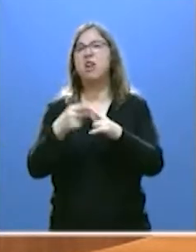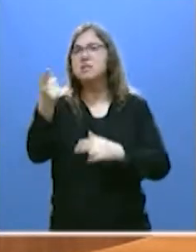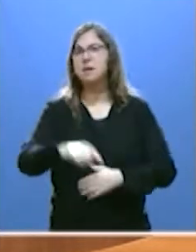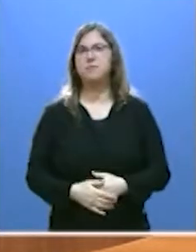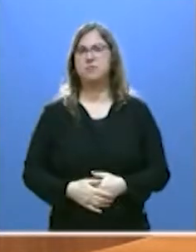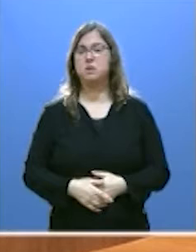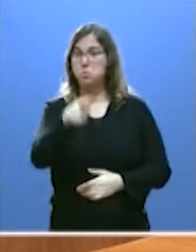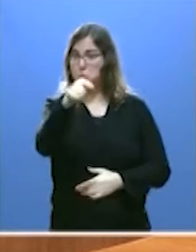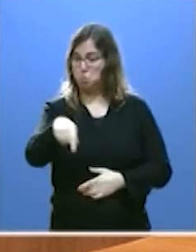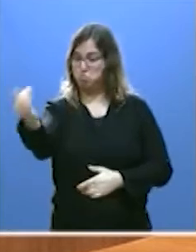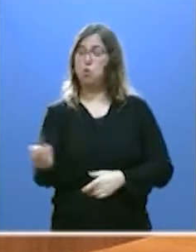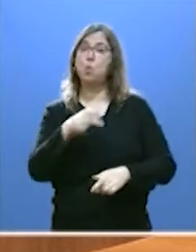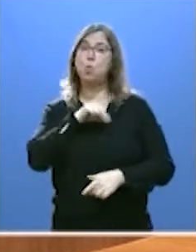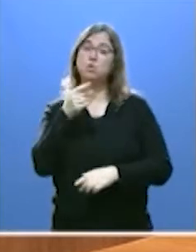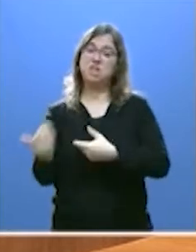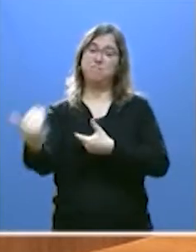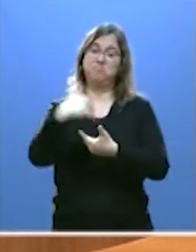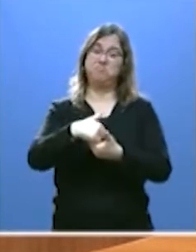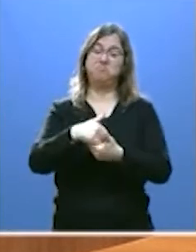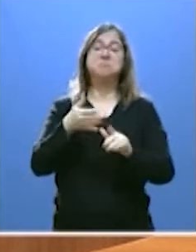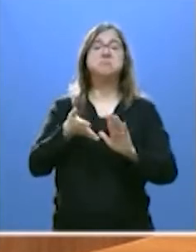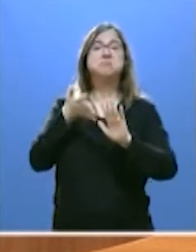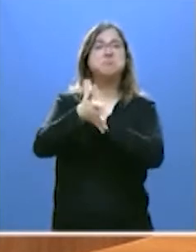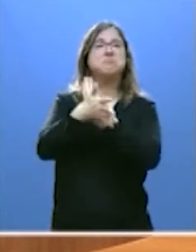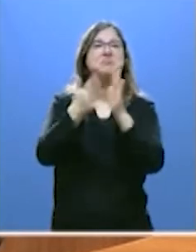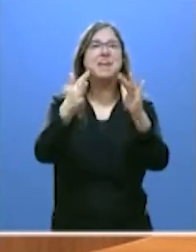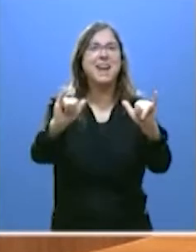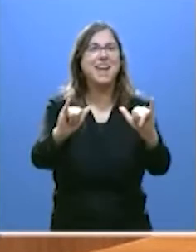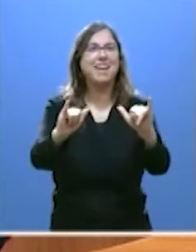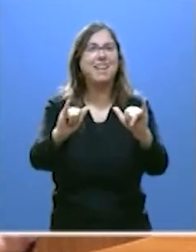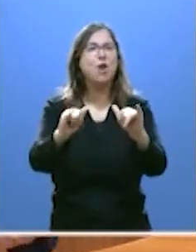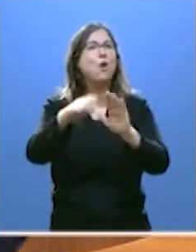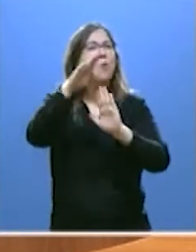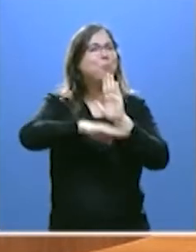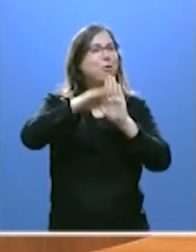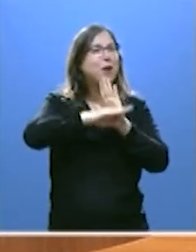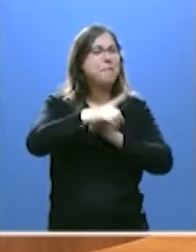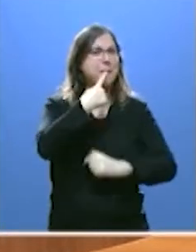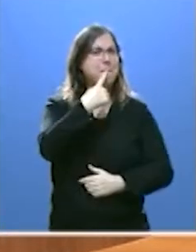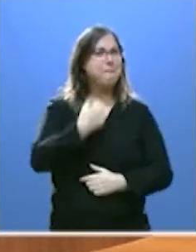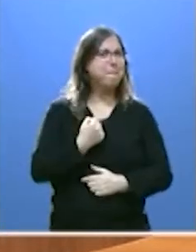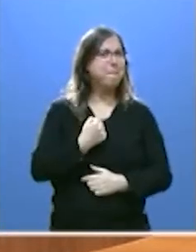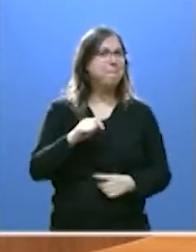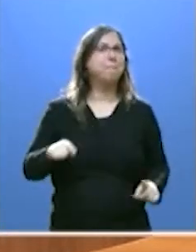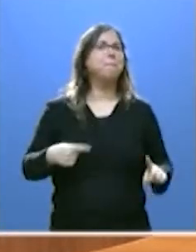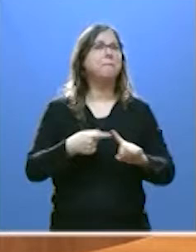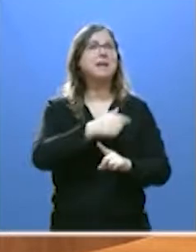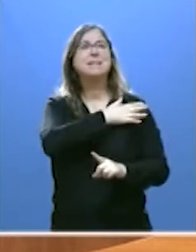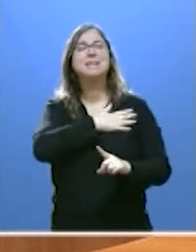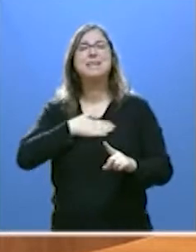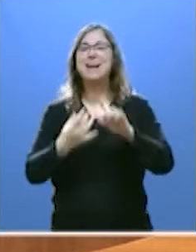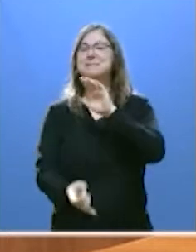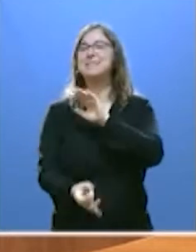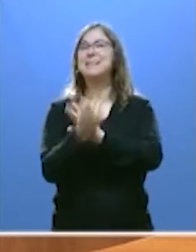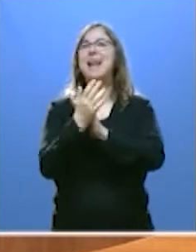Usted se presenta aquí sin explicar sus acuerdos, ocultando su verdadero programa de gobierno y pretendiendo formar un